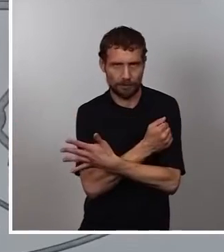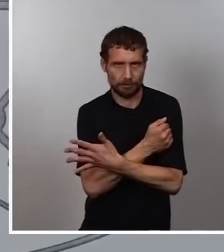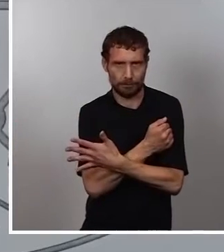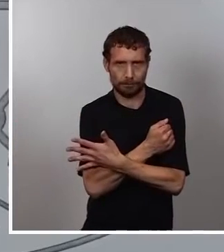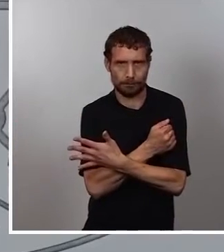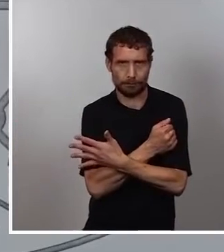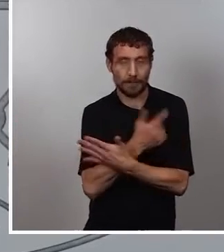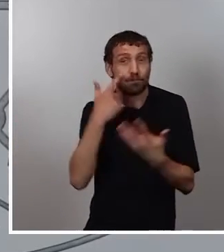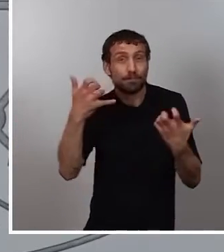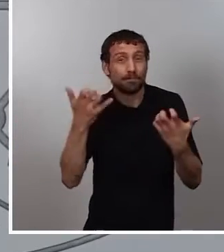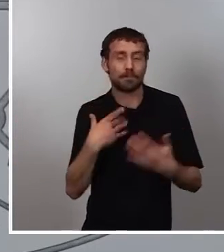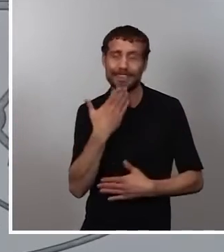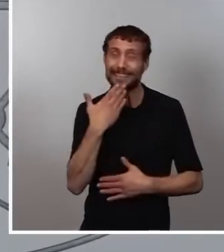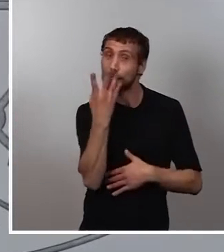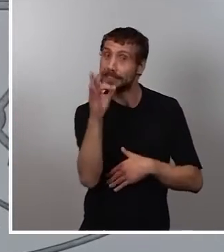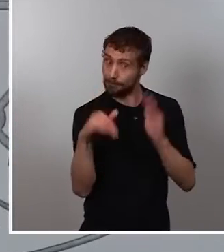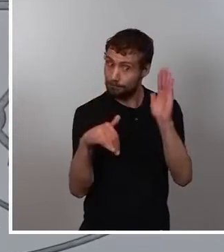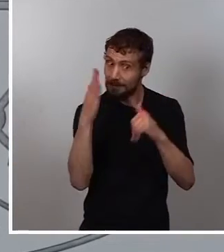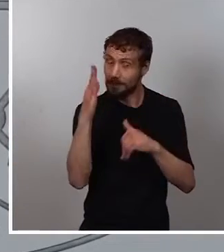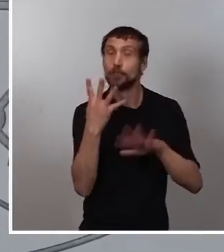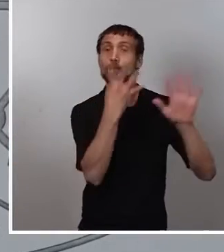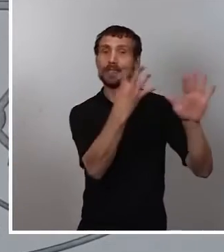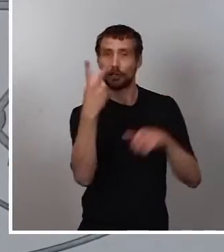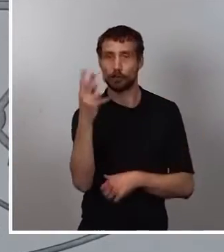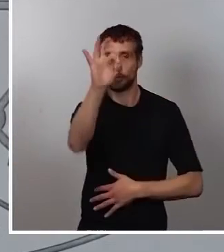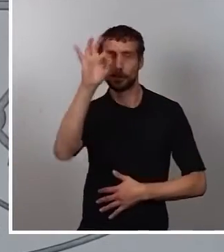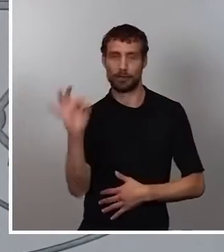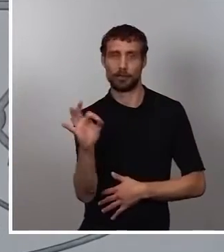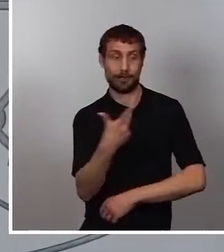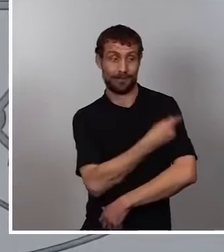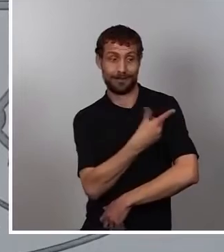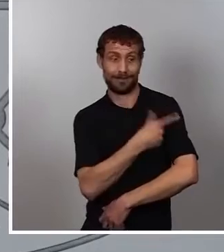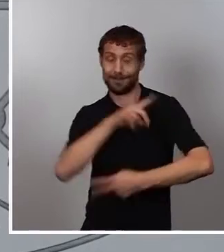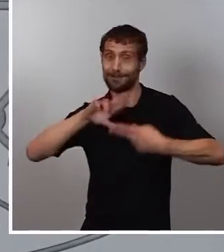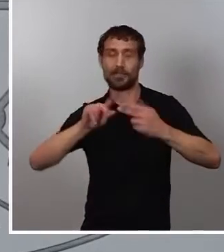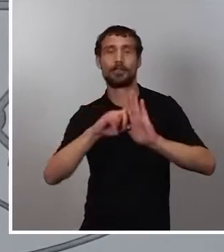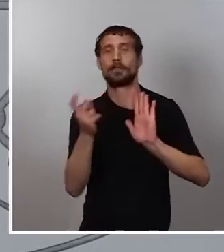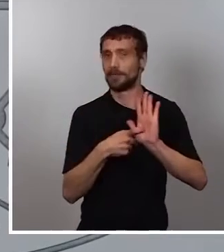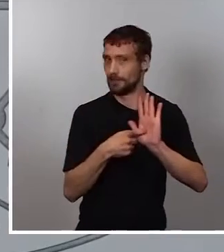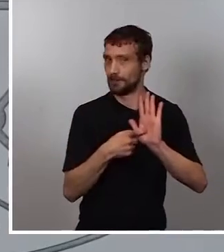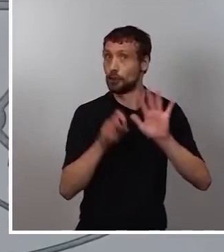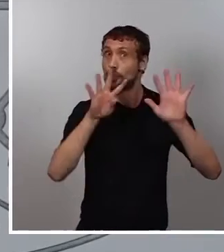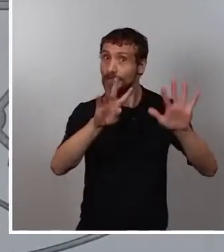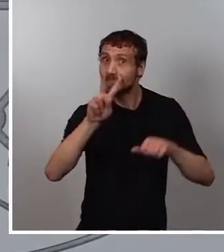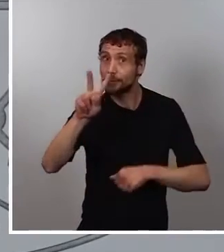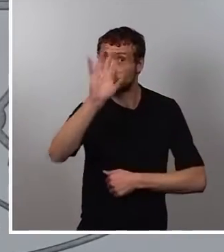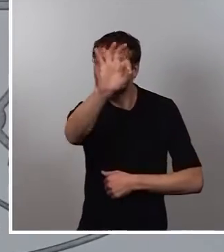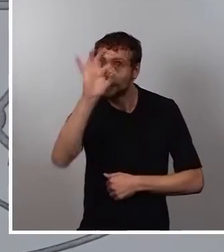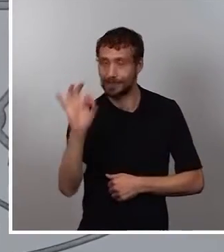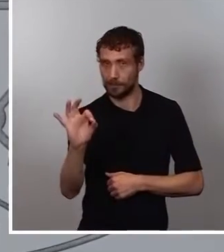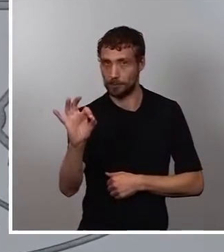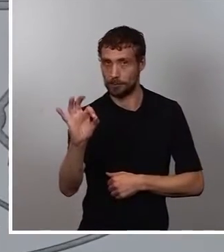años tienen un 92% de pauta vacunal completa, 92%, lo que da medida de la